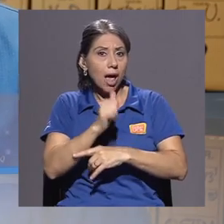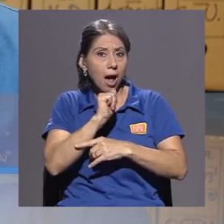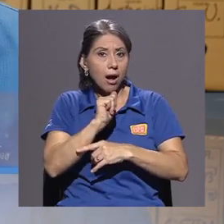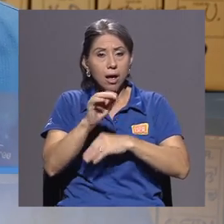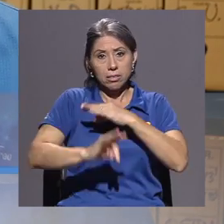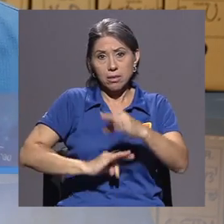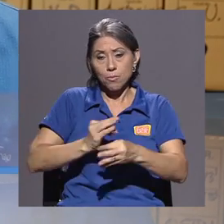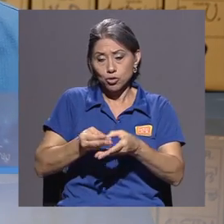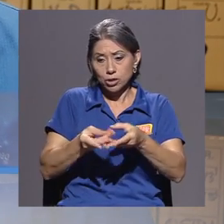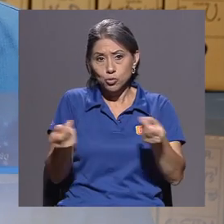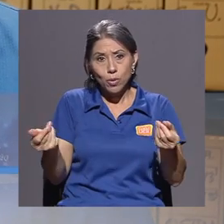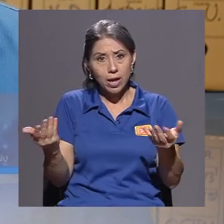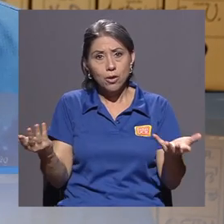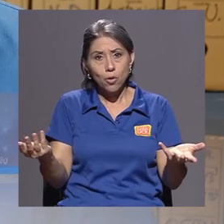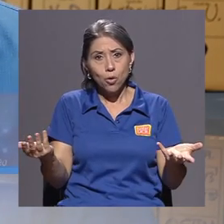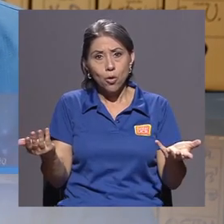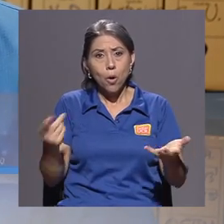de suelo,